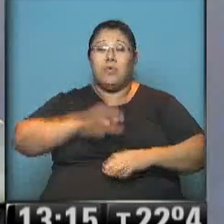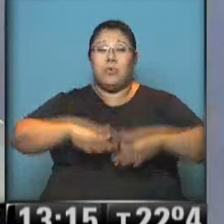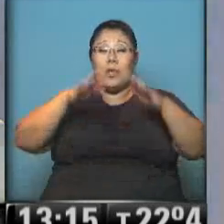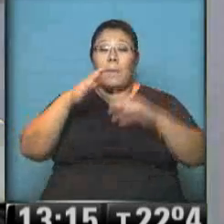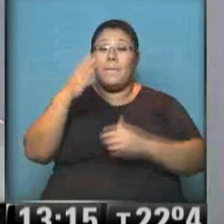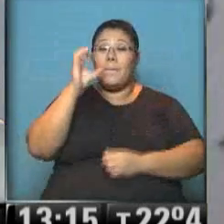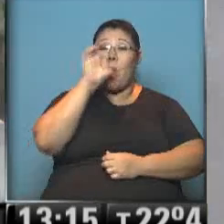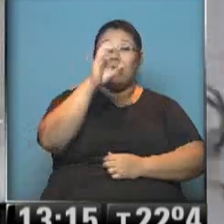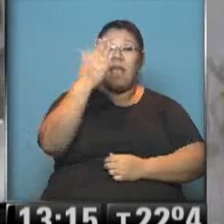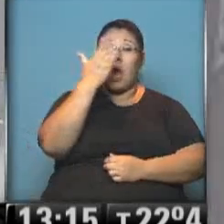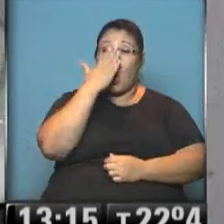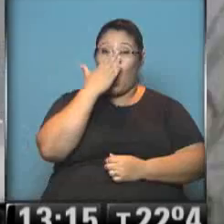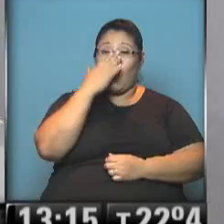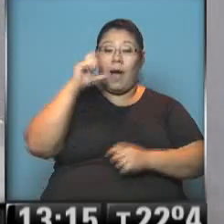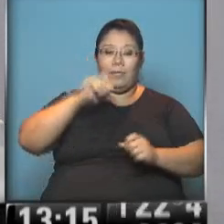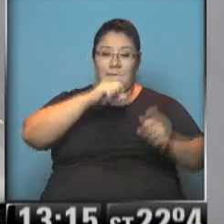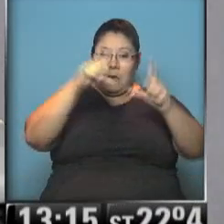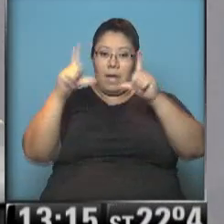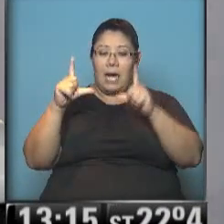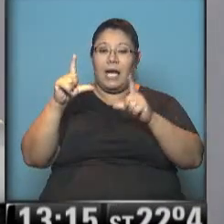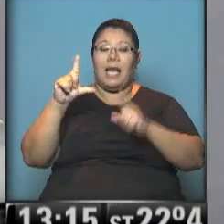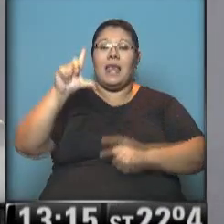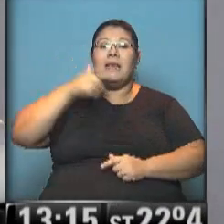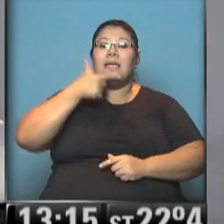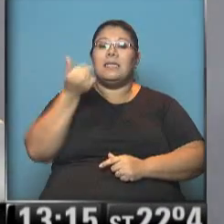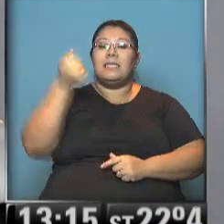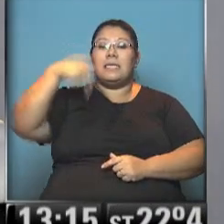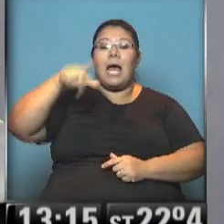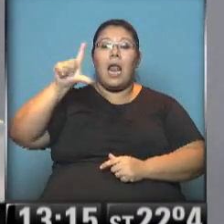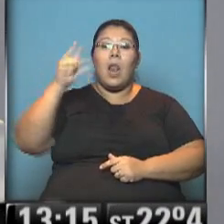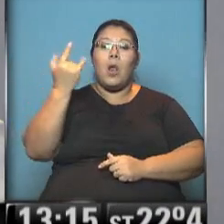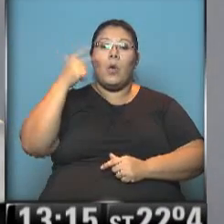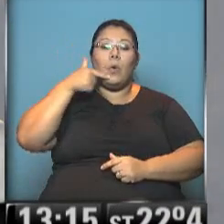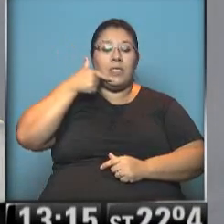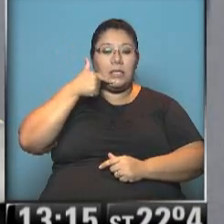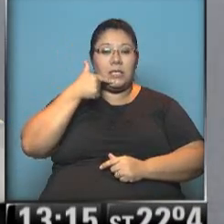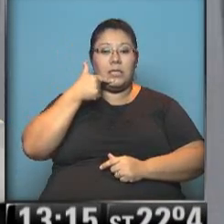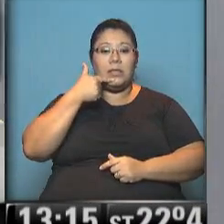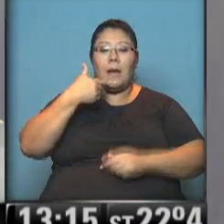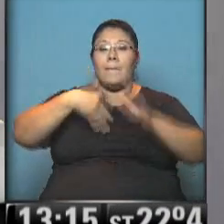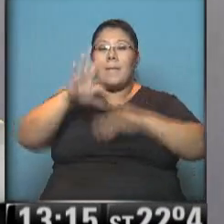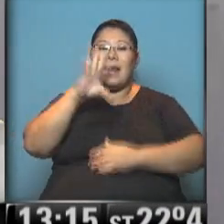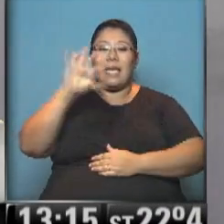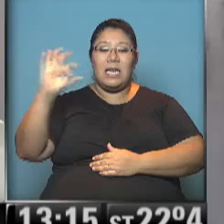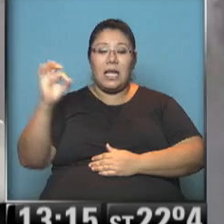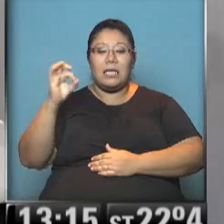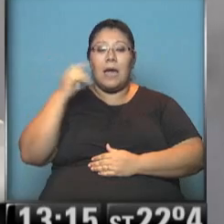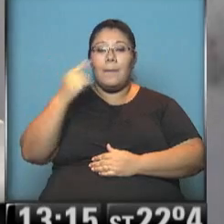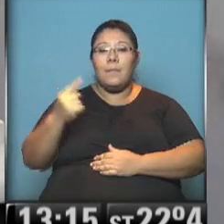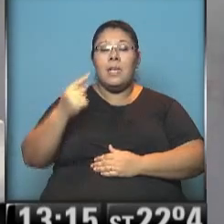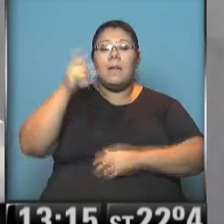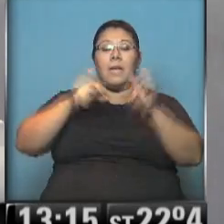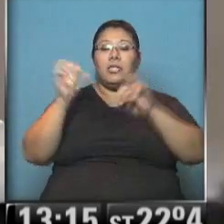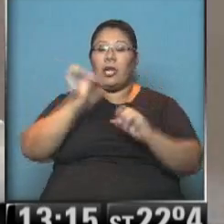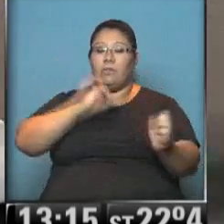de Córdoba, imágenes que estamos compartiendo de San Luis. Cerca de 1500 personas continúan evacuadas tras el fuerte temporal que azotó la provincia